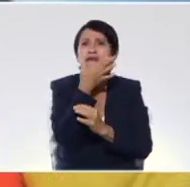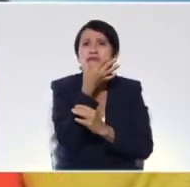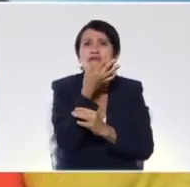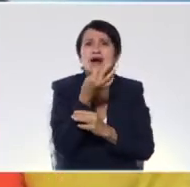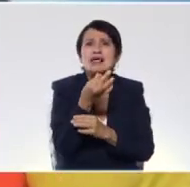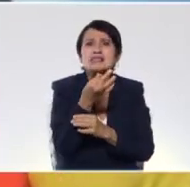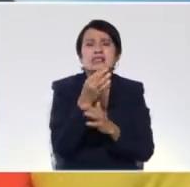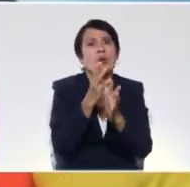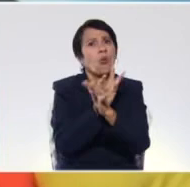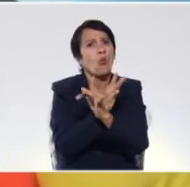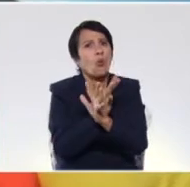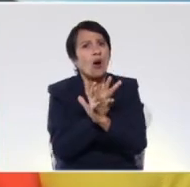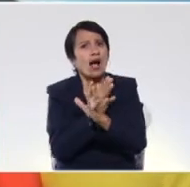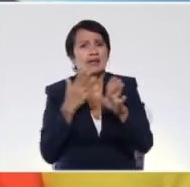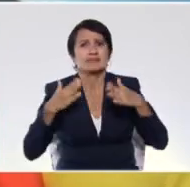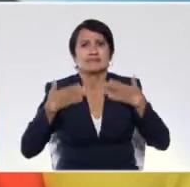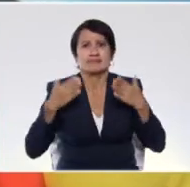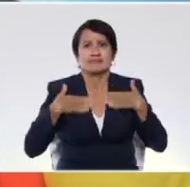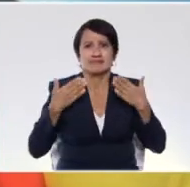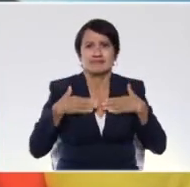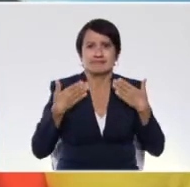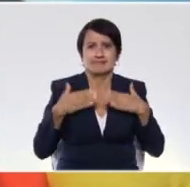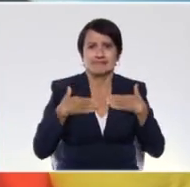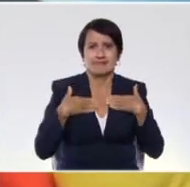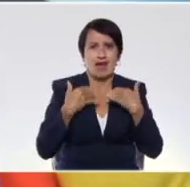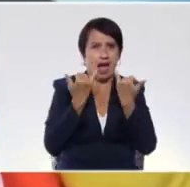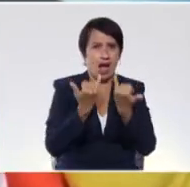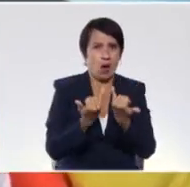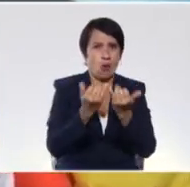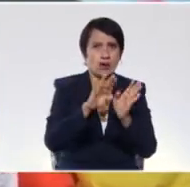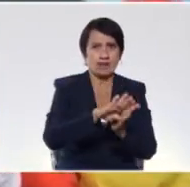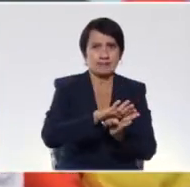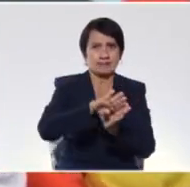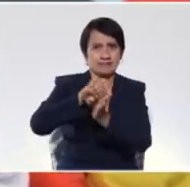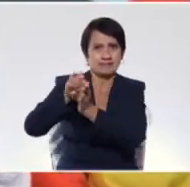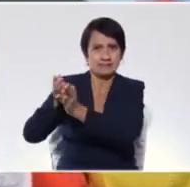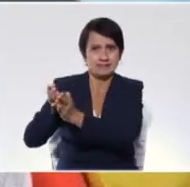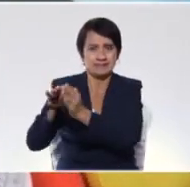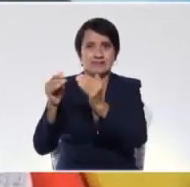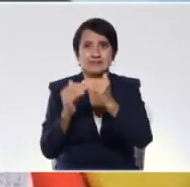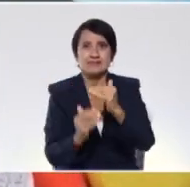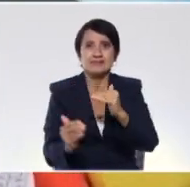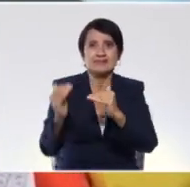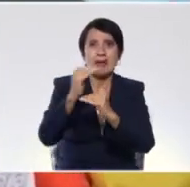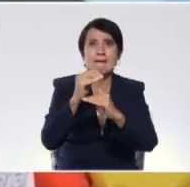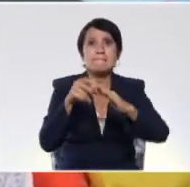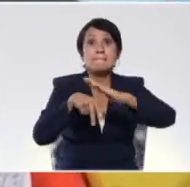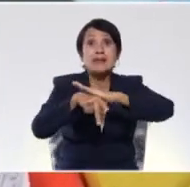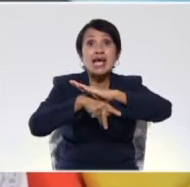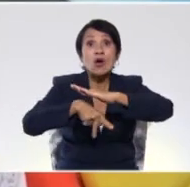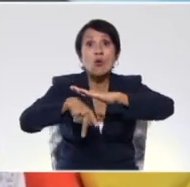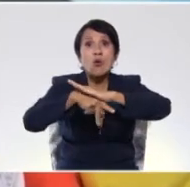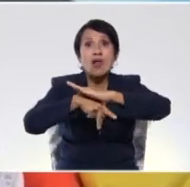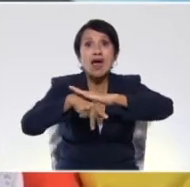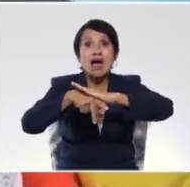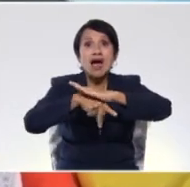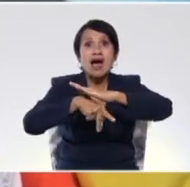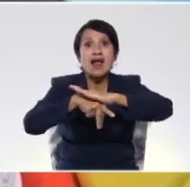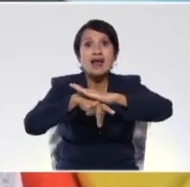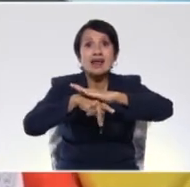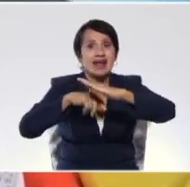es jugar y divertirse? Ahora vamos a pasar a la etapa preescolar, recordando